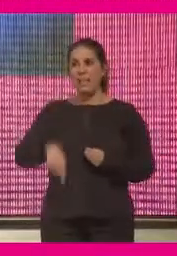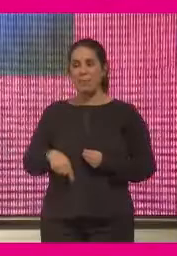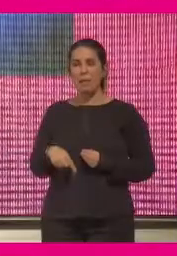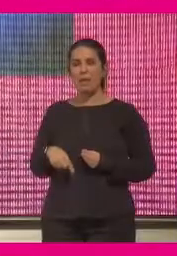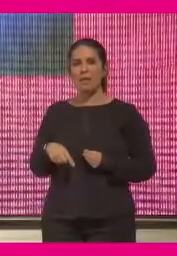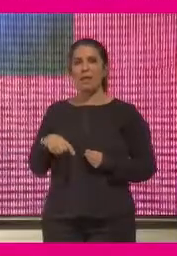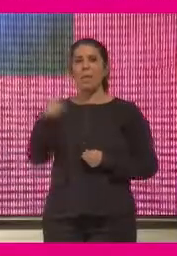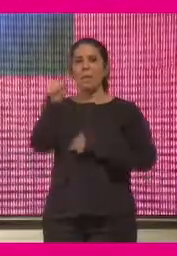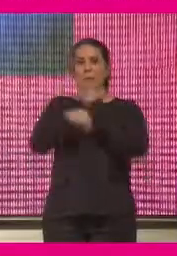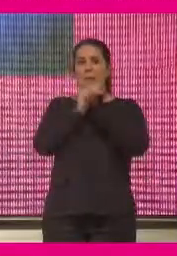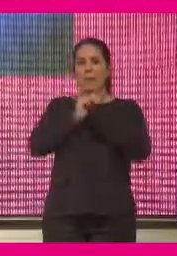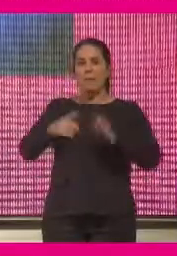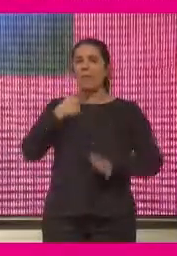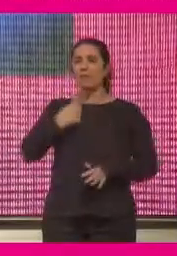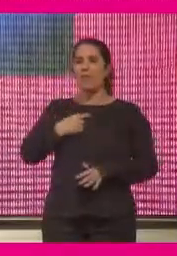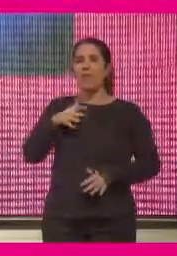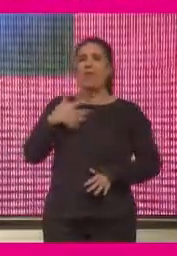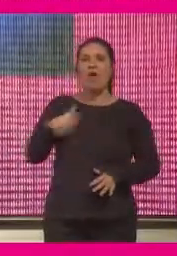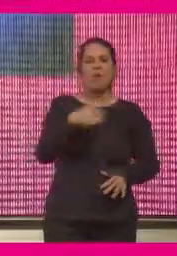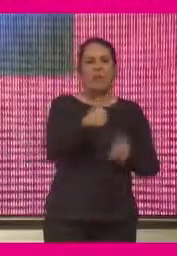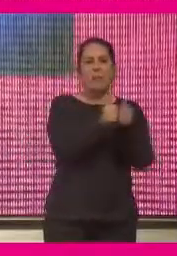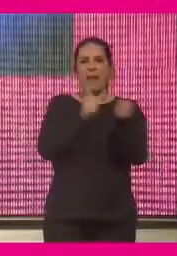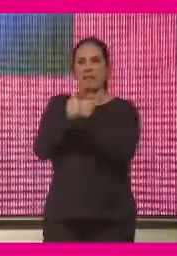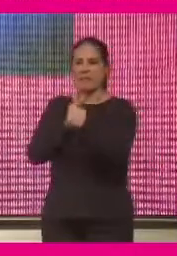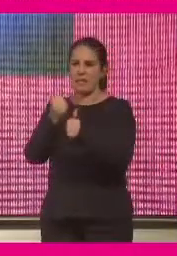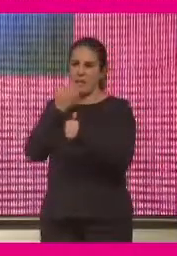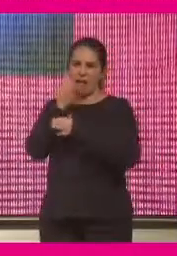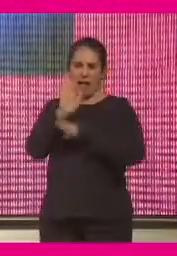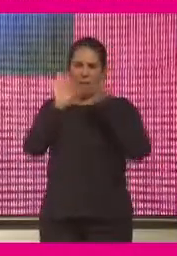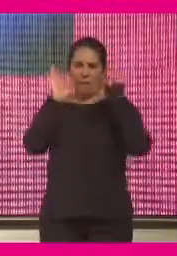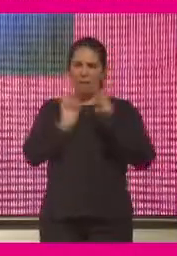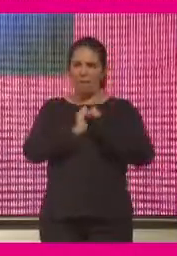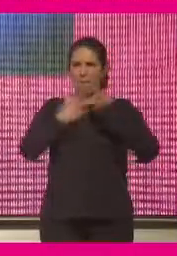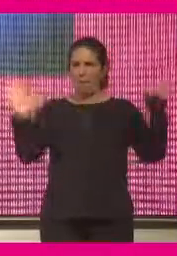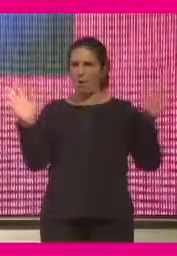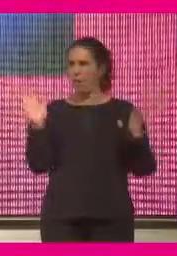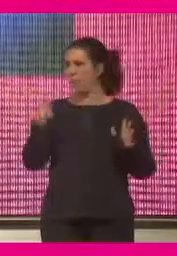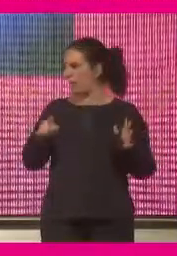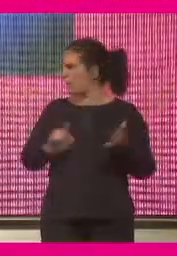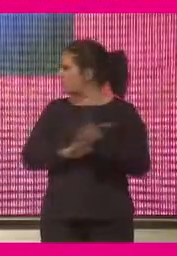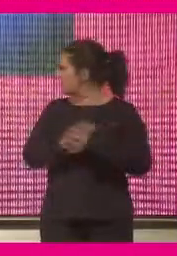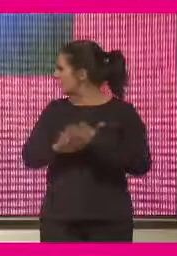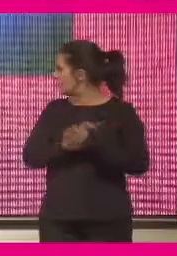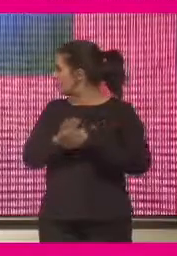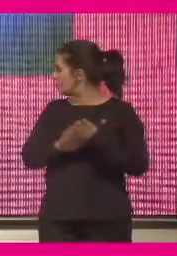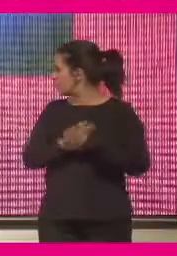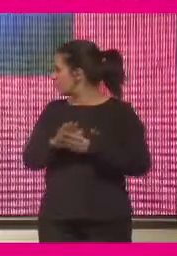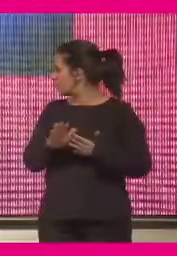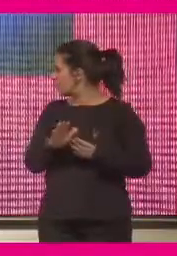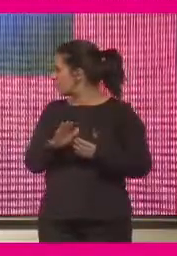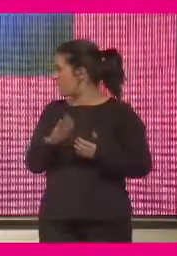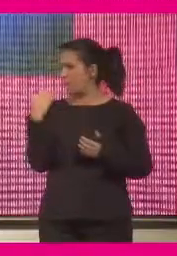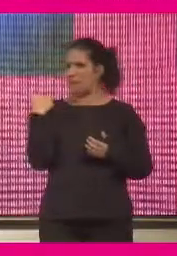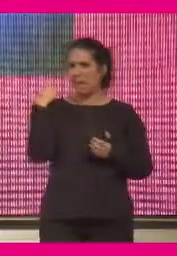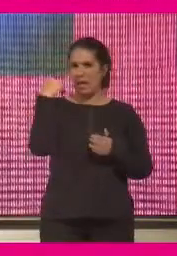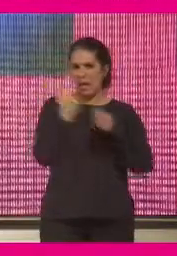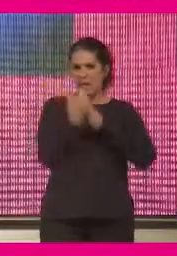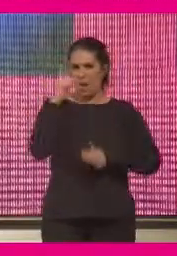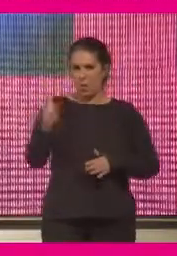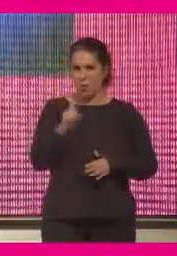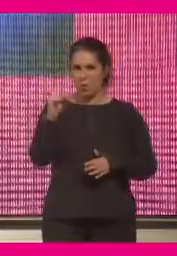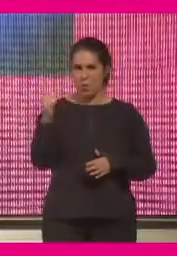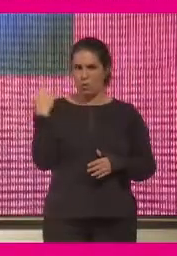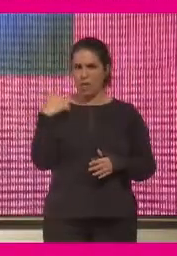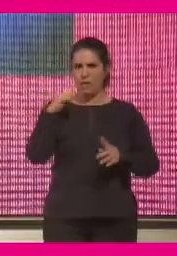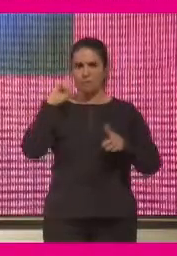esas brechas. Un ejemplo muy palmario y que a mí me ha sorprendido muchísimo y que hemos querido ya atajar desde el día uno, fue